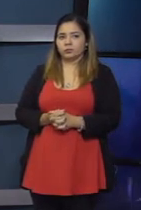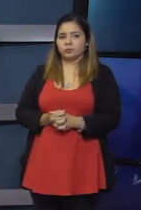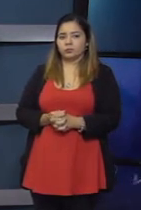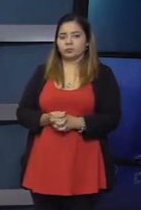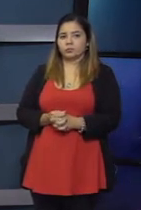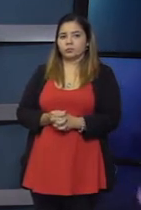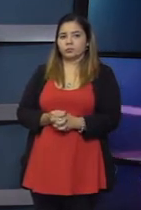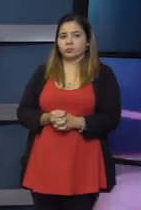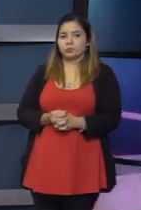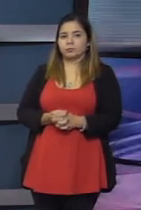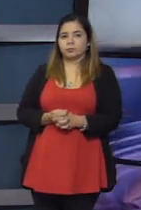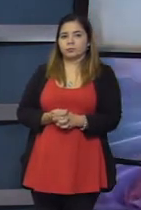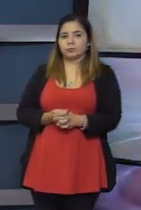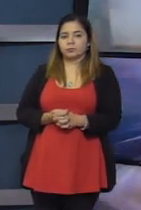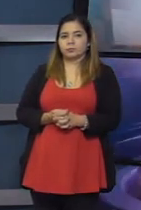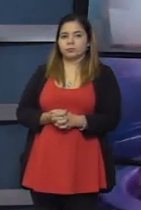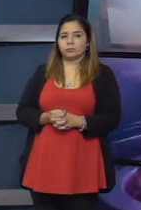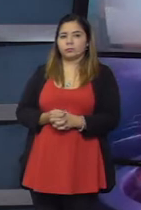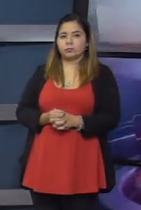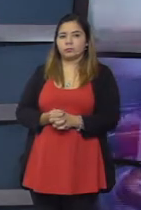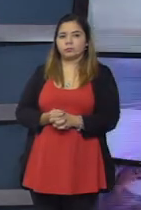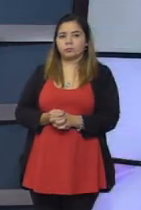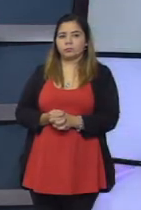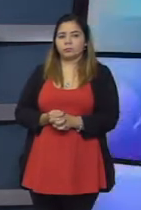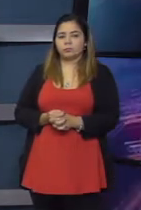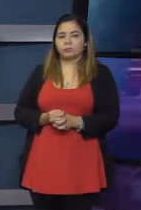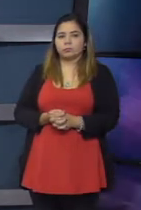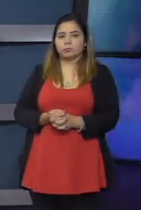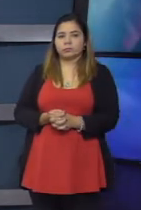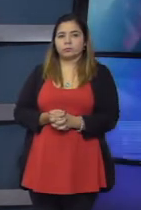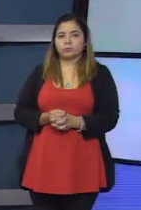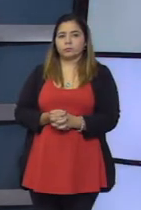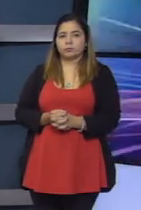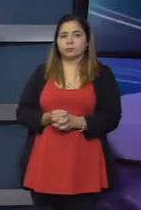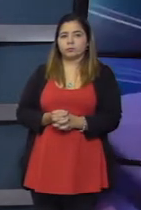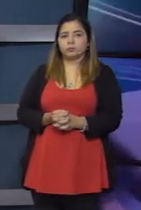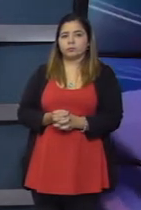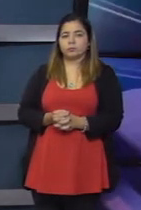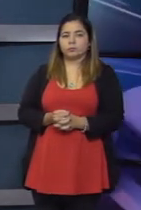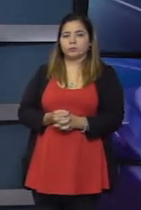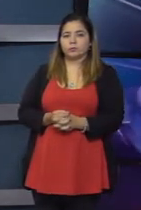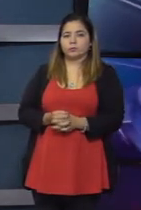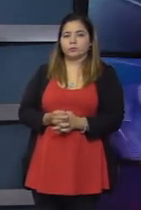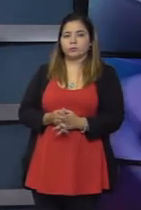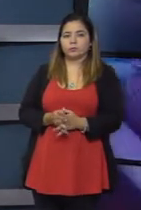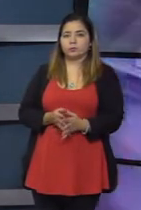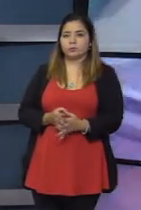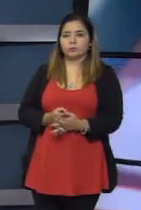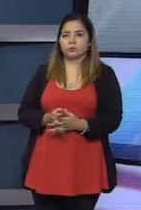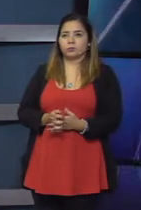personalmente, para que esto se cambie y se controle justamente a la hora de dar aumentos a las autoridades?